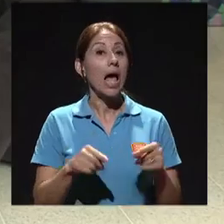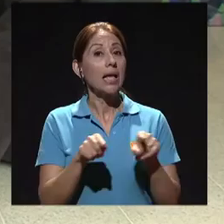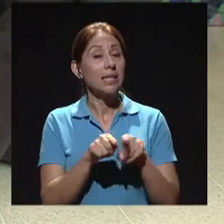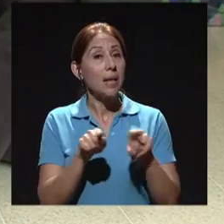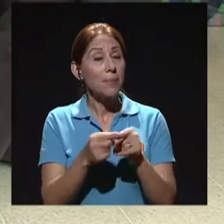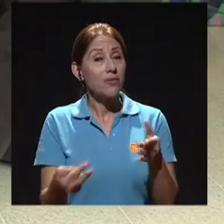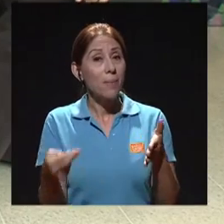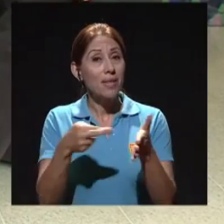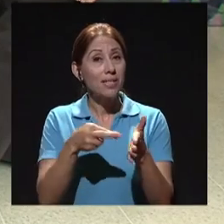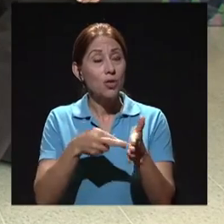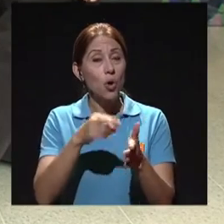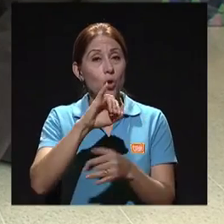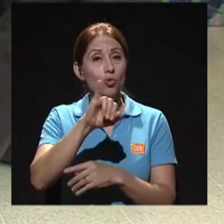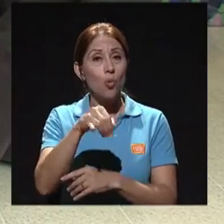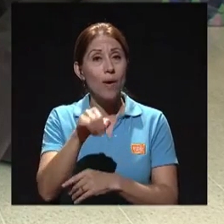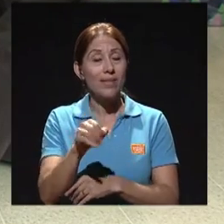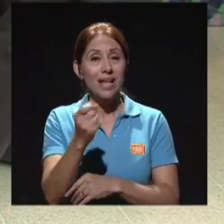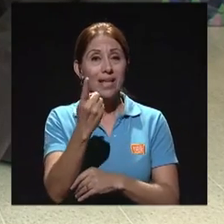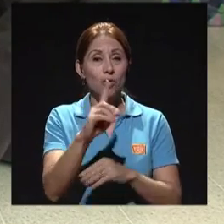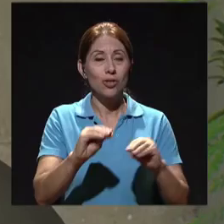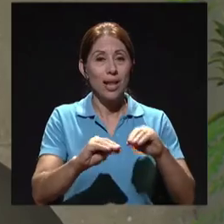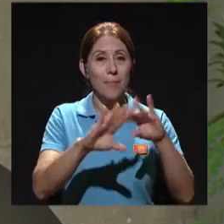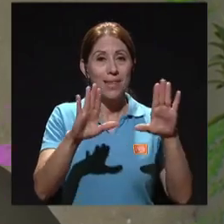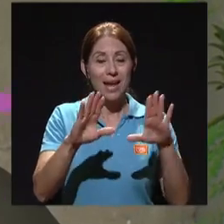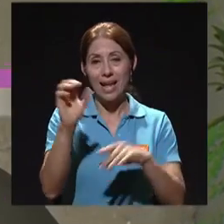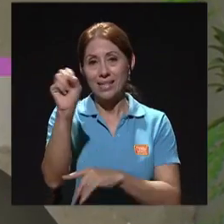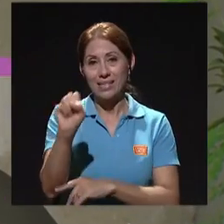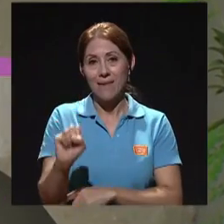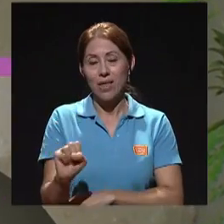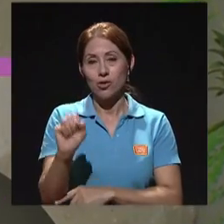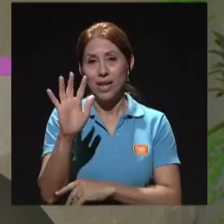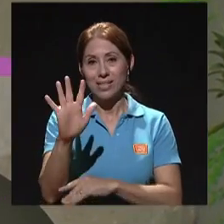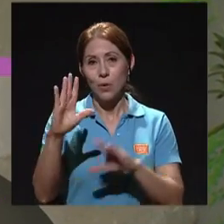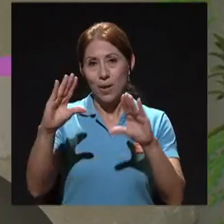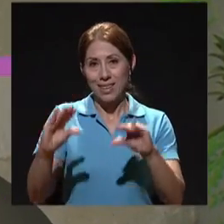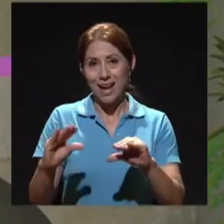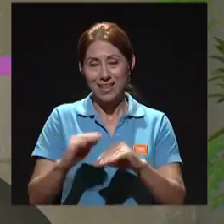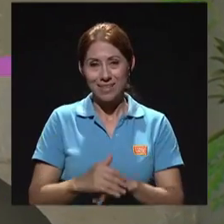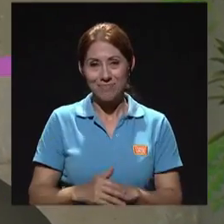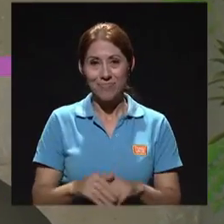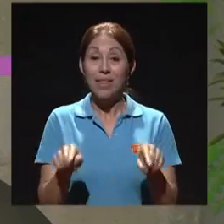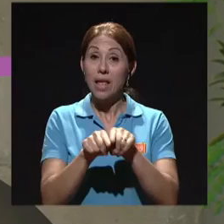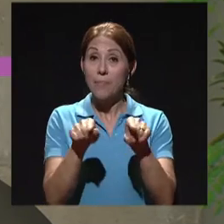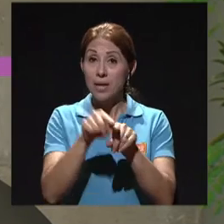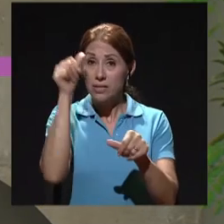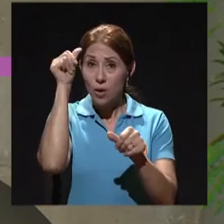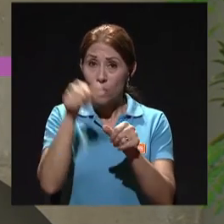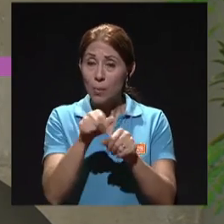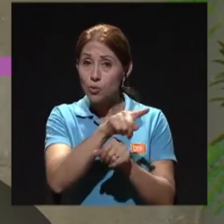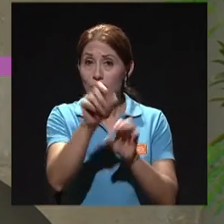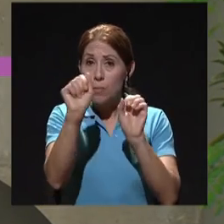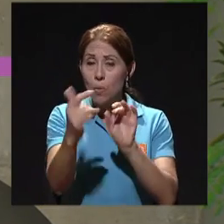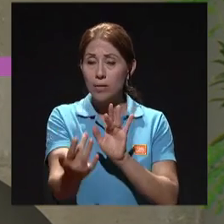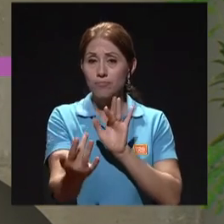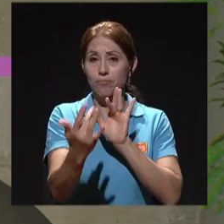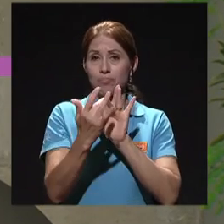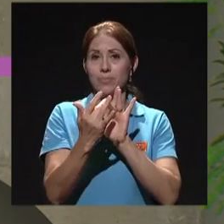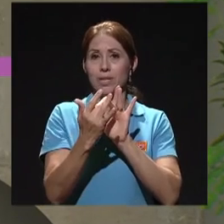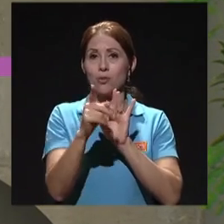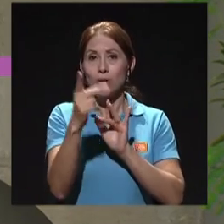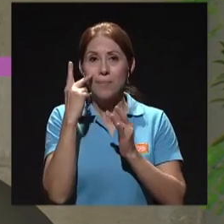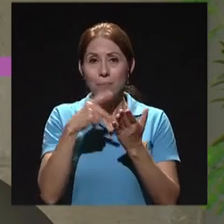Sí, también tenemos repetición los jueves a las 11 de la mañana y los sábados a las 5 de la tarde. También le recordamos que nos pueden reportar su